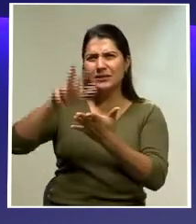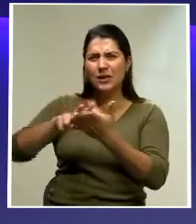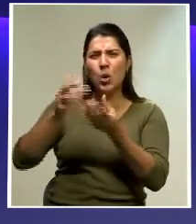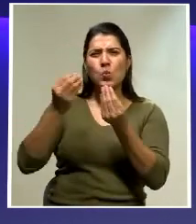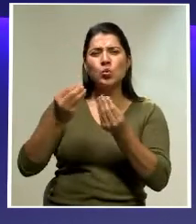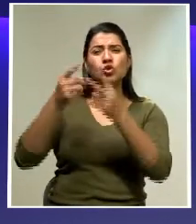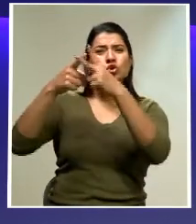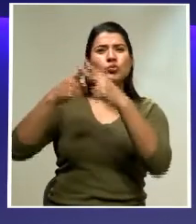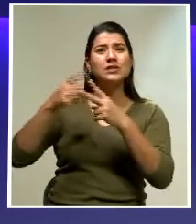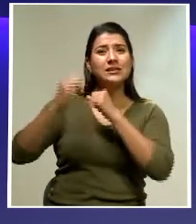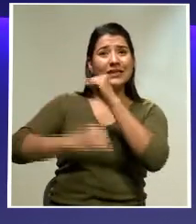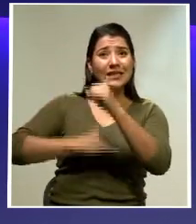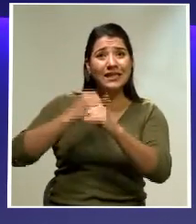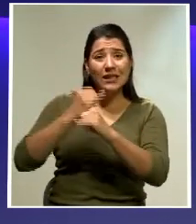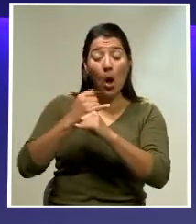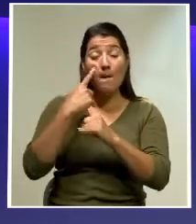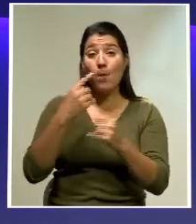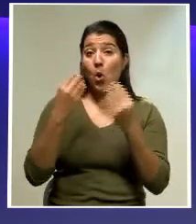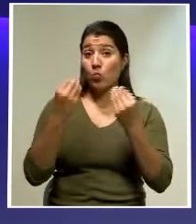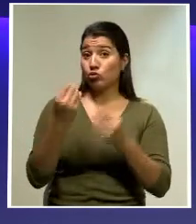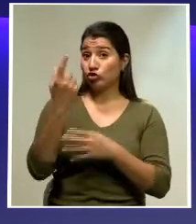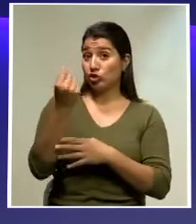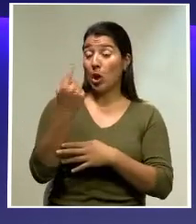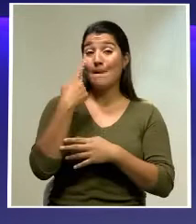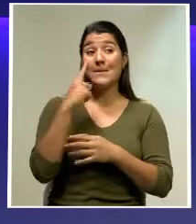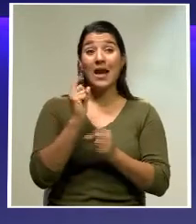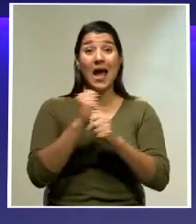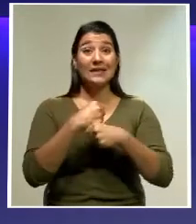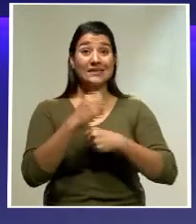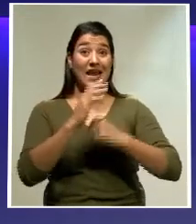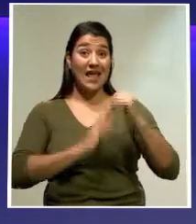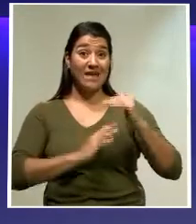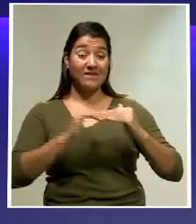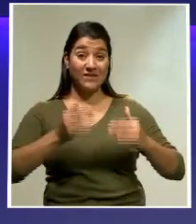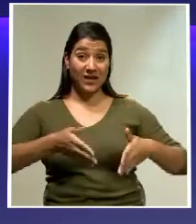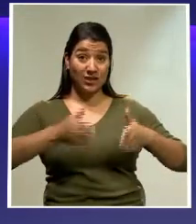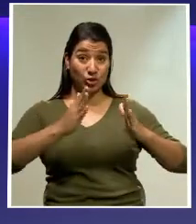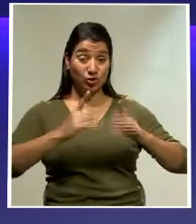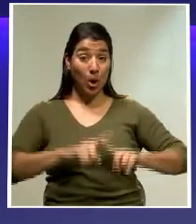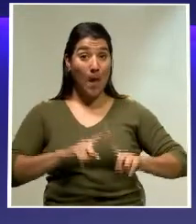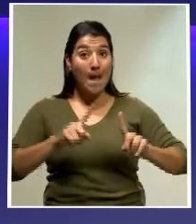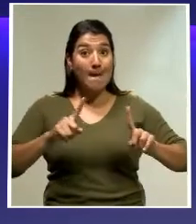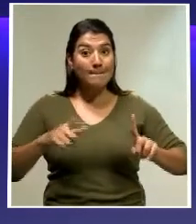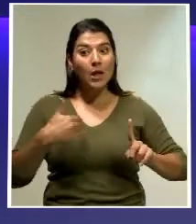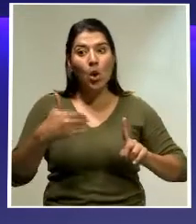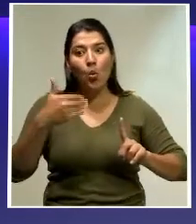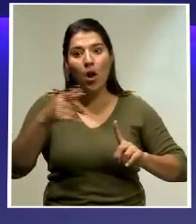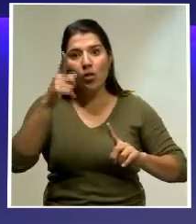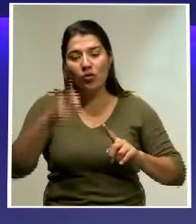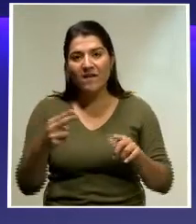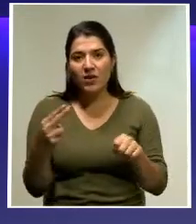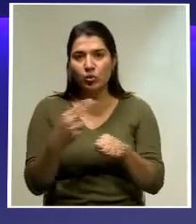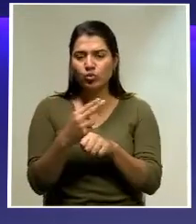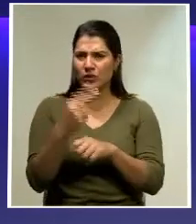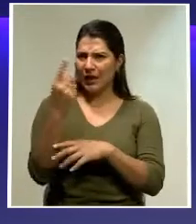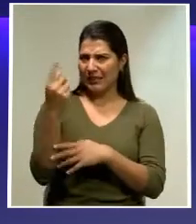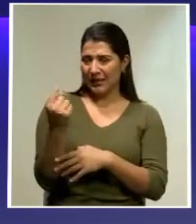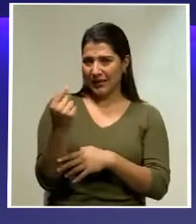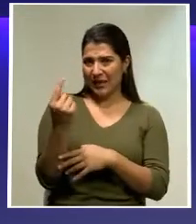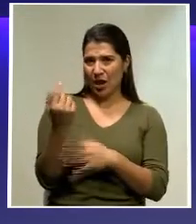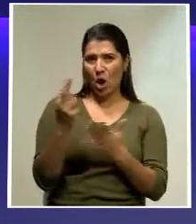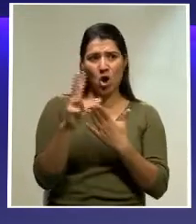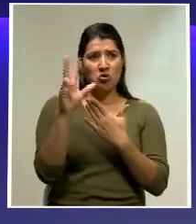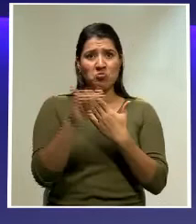millones de dólares para desarrollar su infraestructura, pero al momento de tener que aplicar ese dinero, los